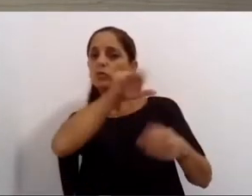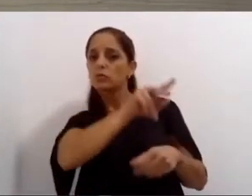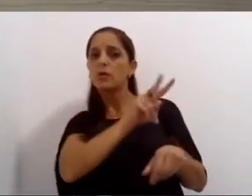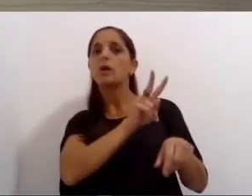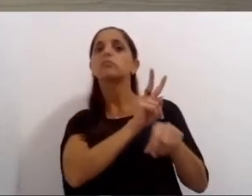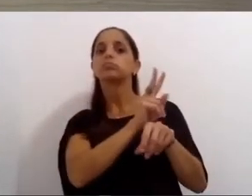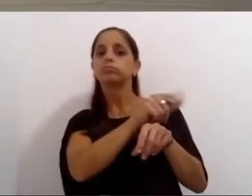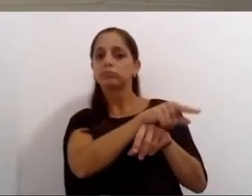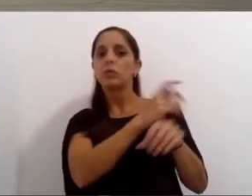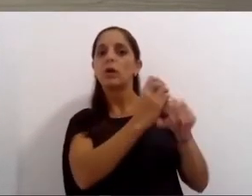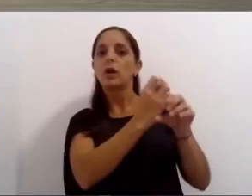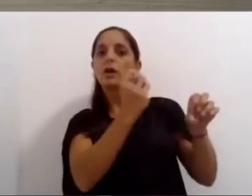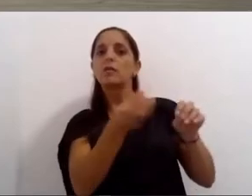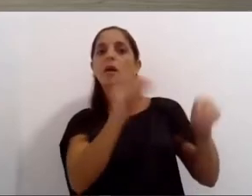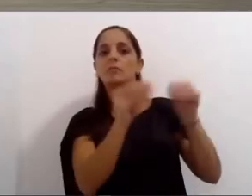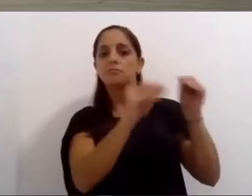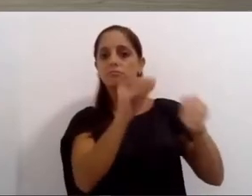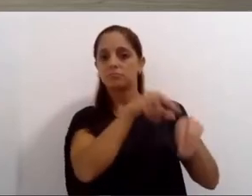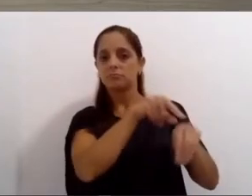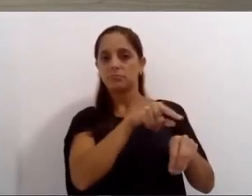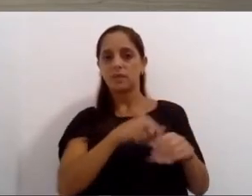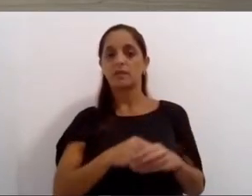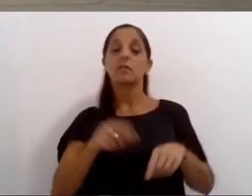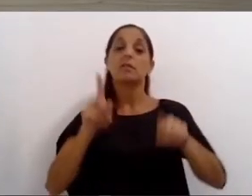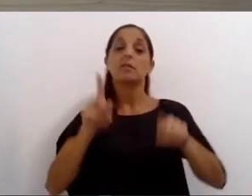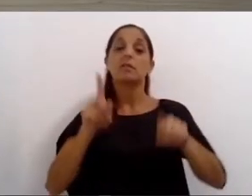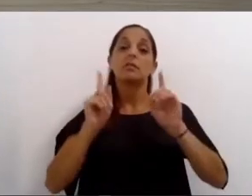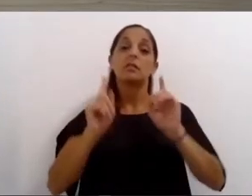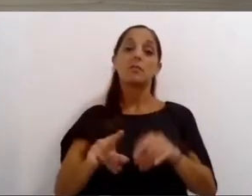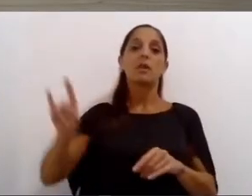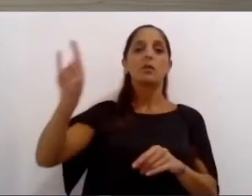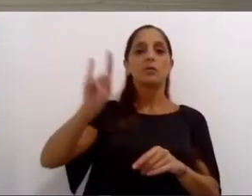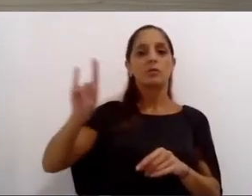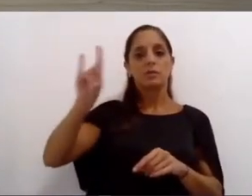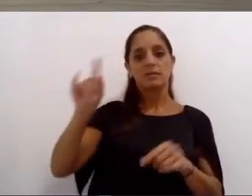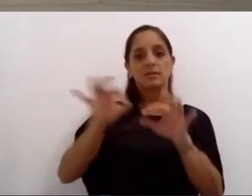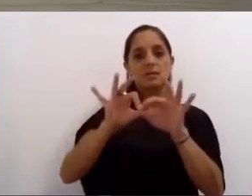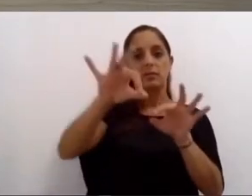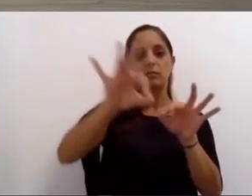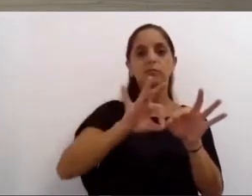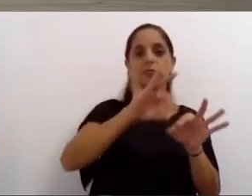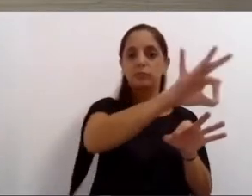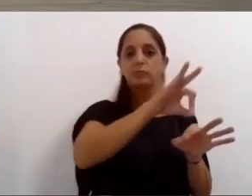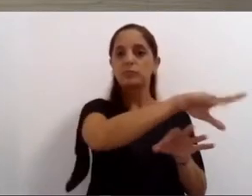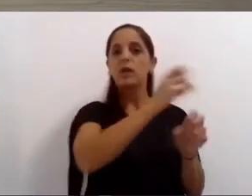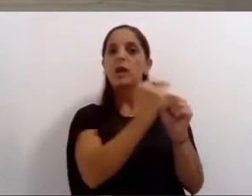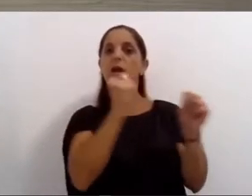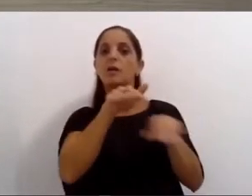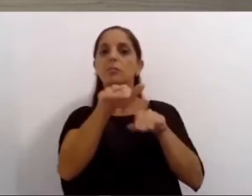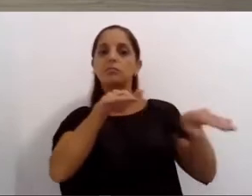refuerzos y también los servicios que conecten la ciudad universitaria con distintas zonas de la ciudad